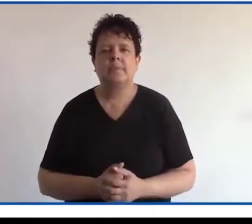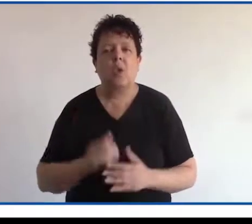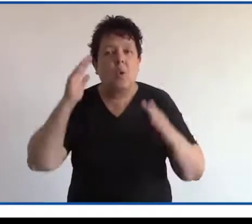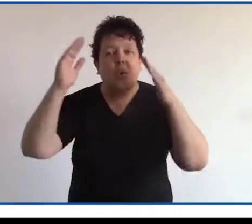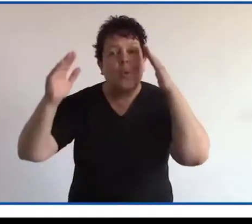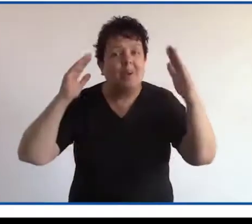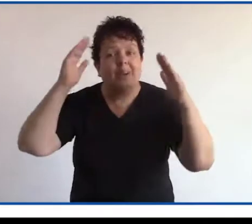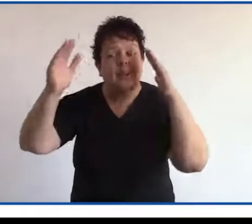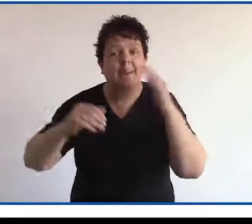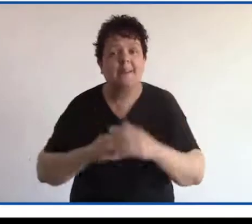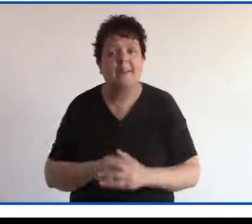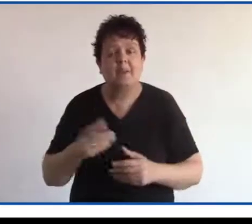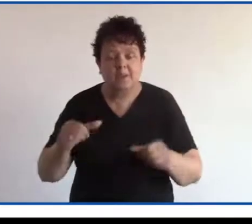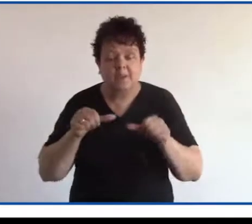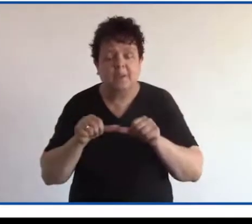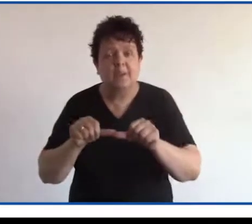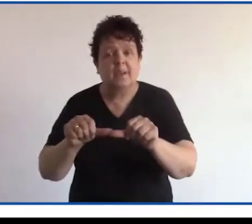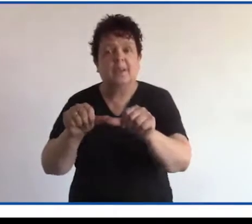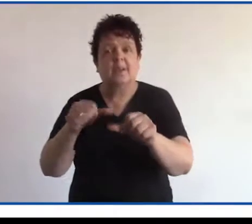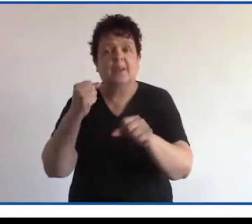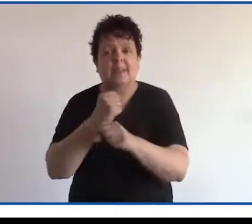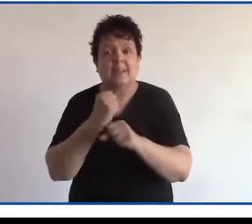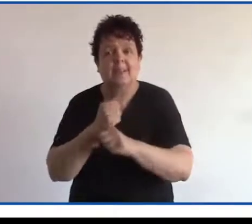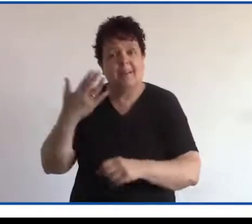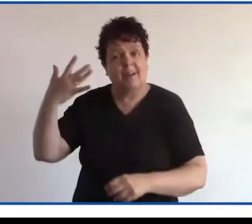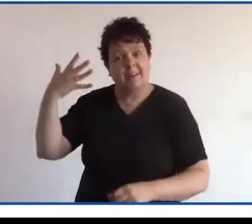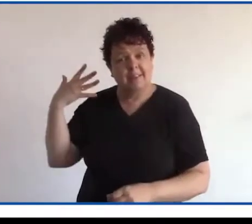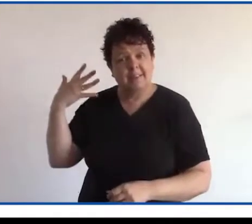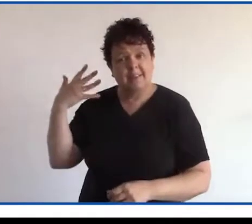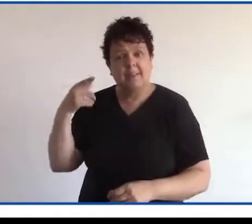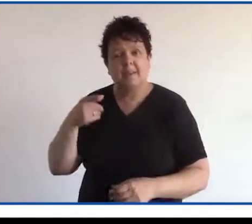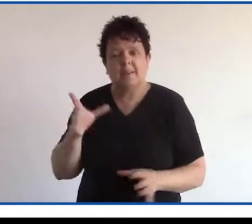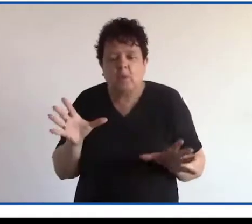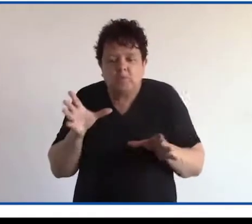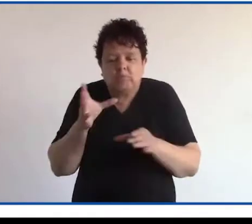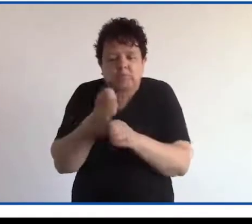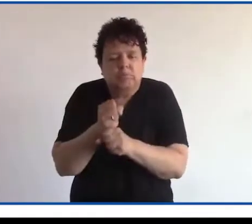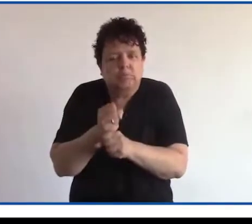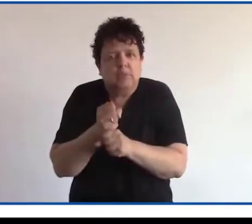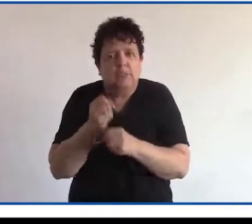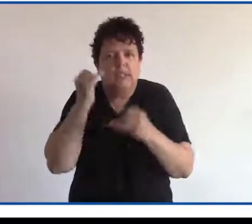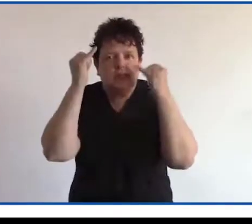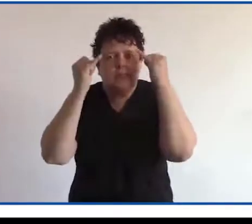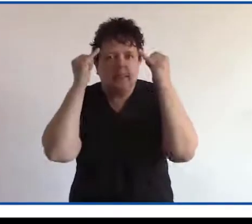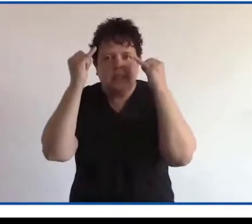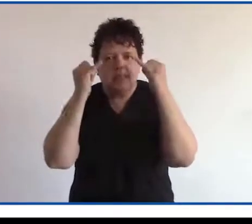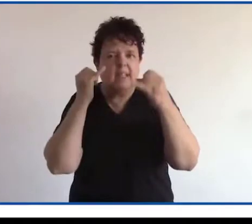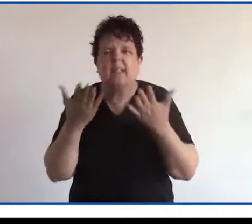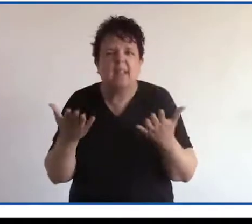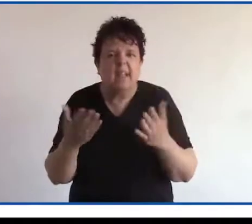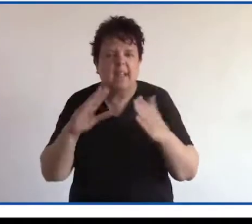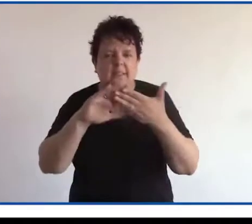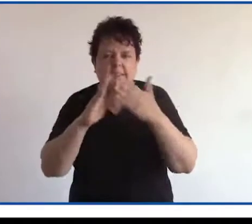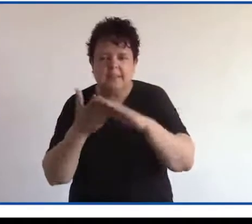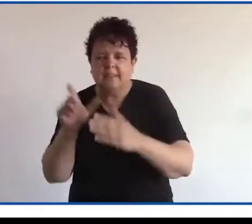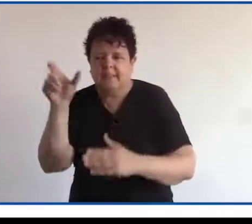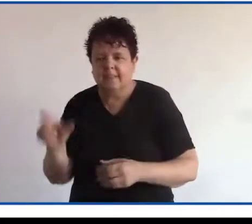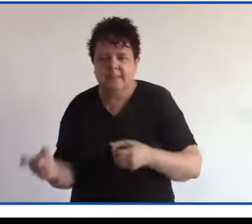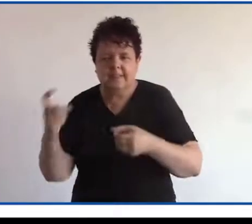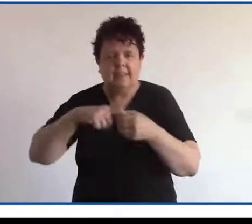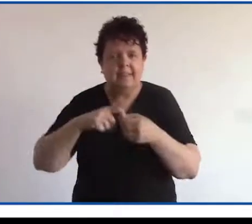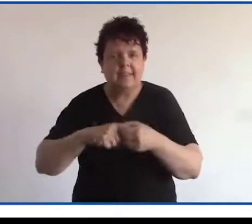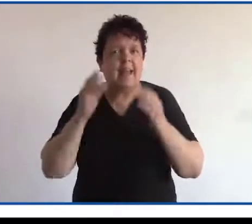¡Hola! Continuando con nuestra actividad, haremos un resumen del concepto de ciudadanía.